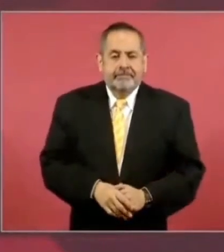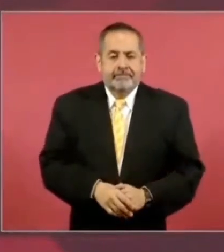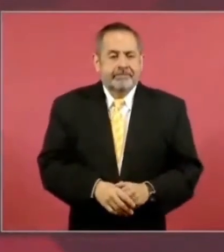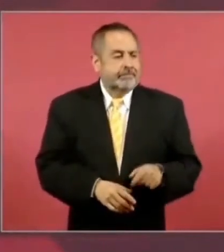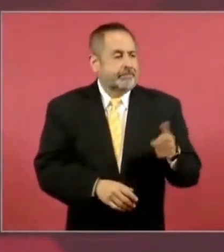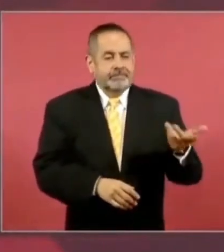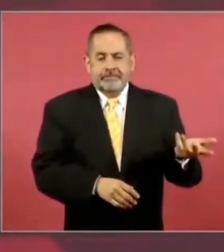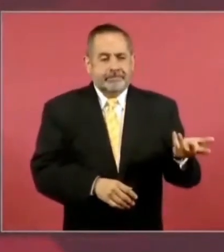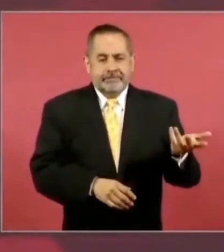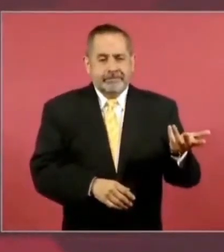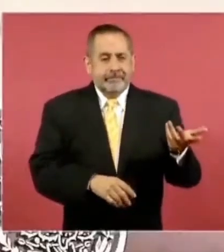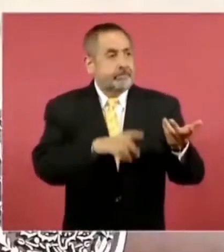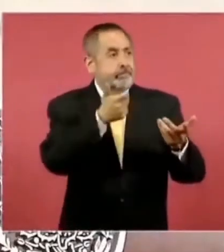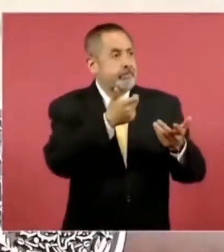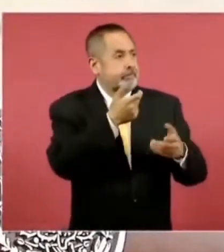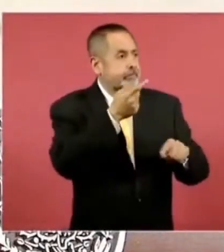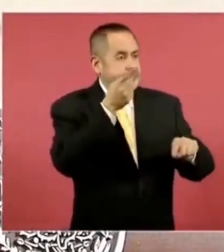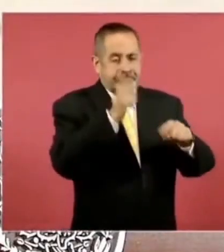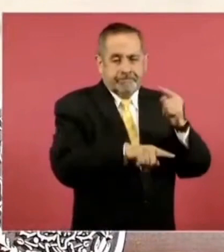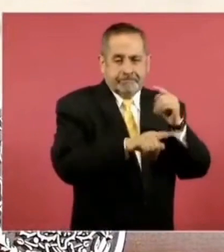desaparecer el fideicomiso.